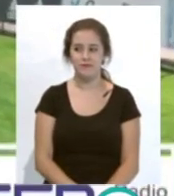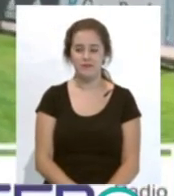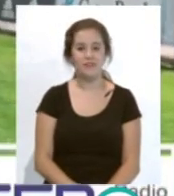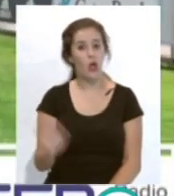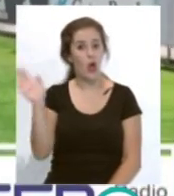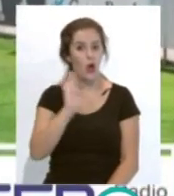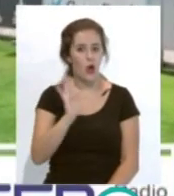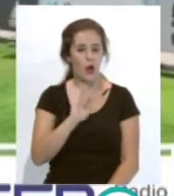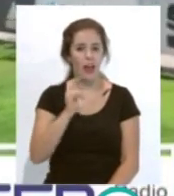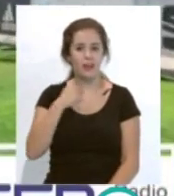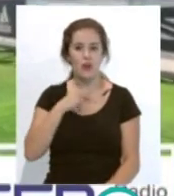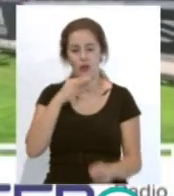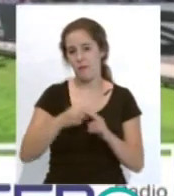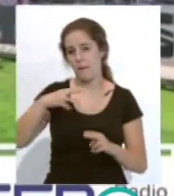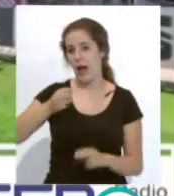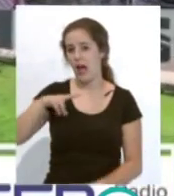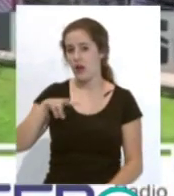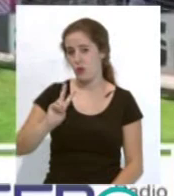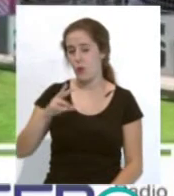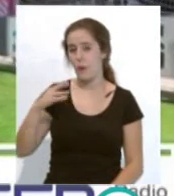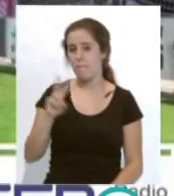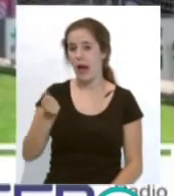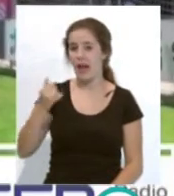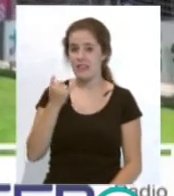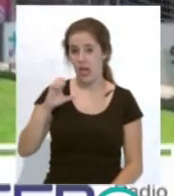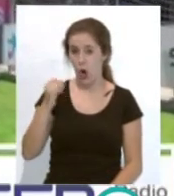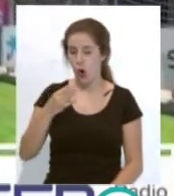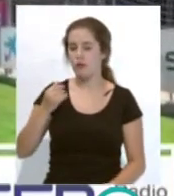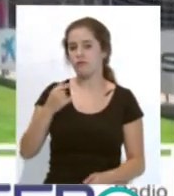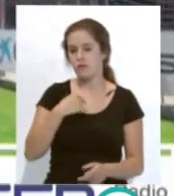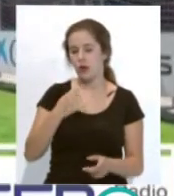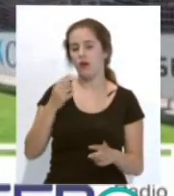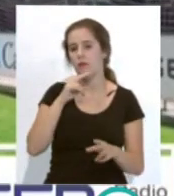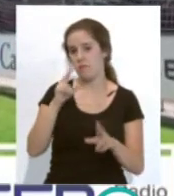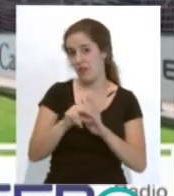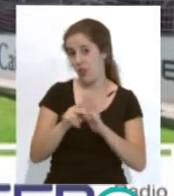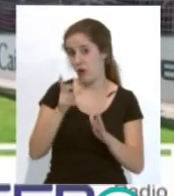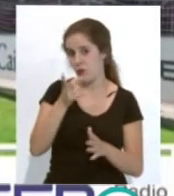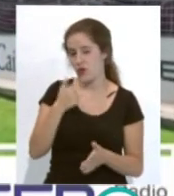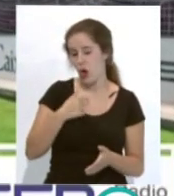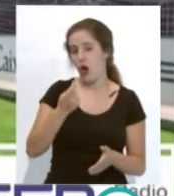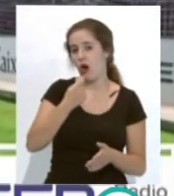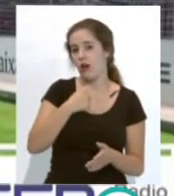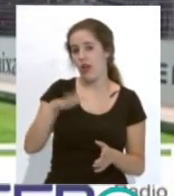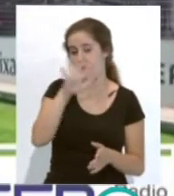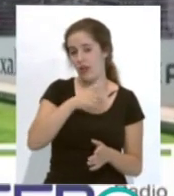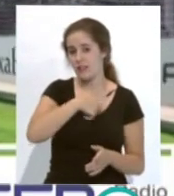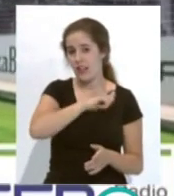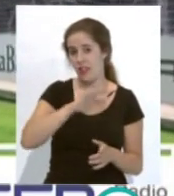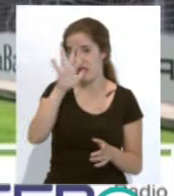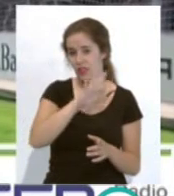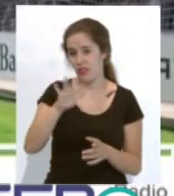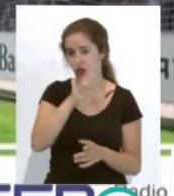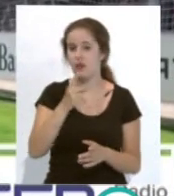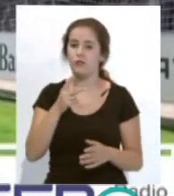Hola, soy Manu Vallejo y nada, os mando este vídeo porque, como sabéis, estoy con la selección sub-21 preparando